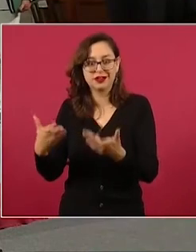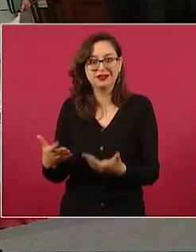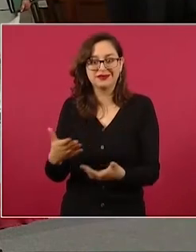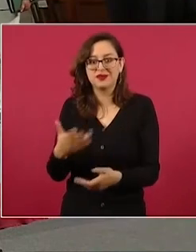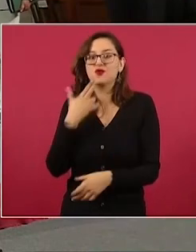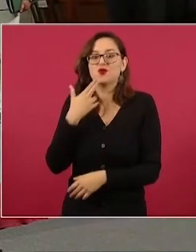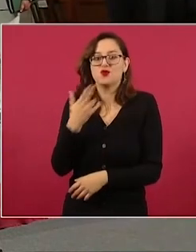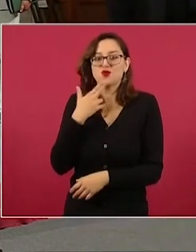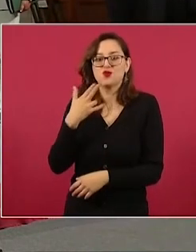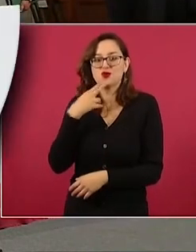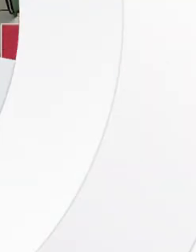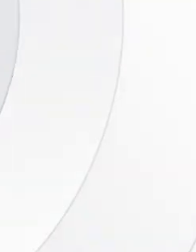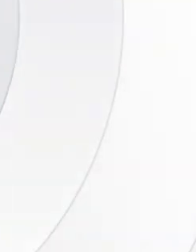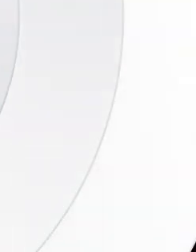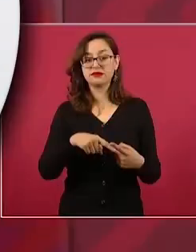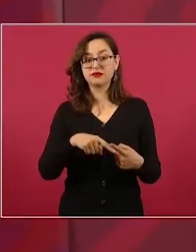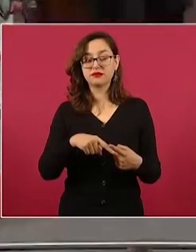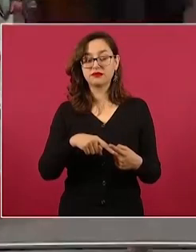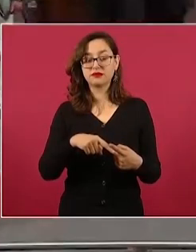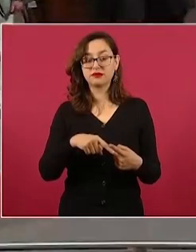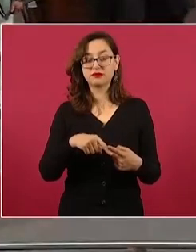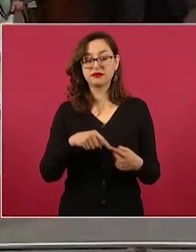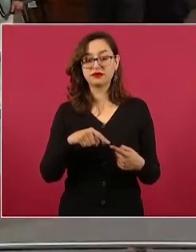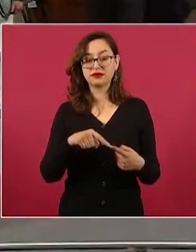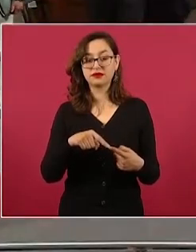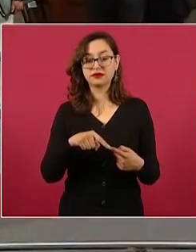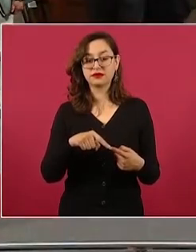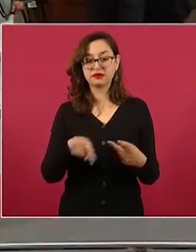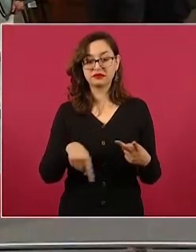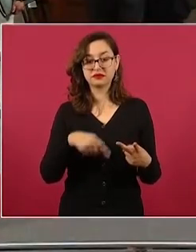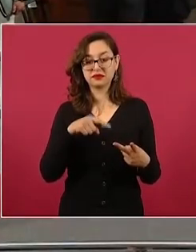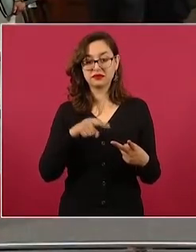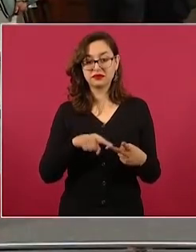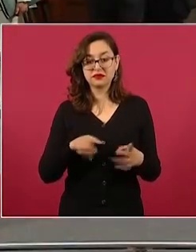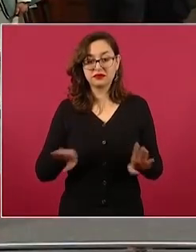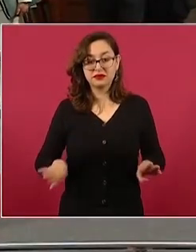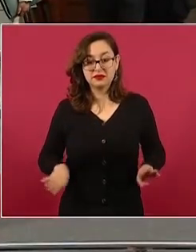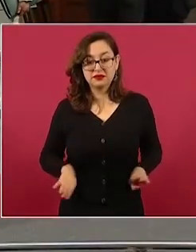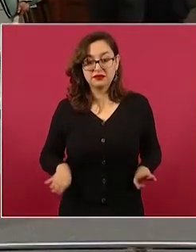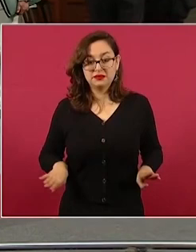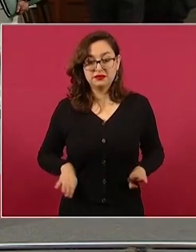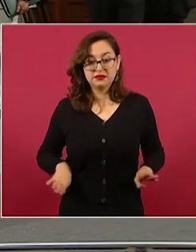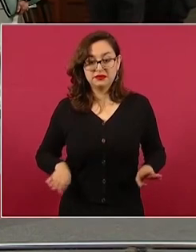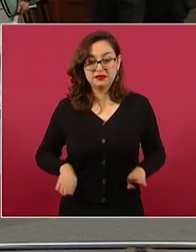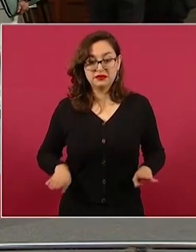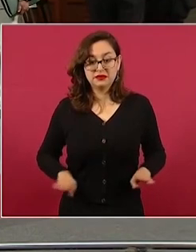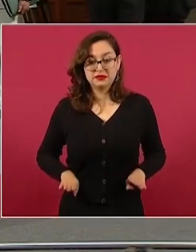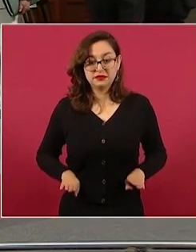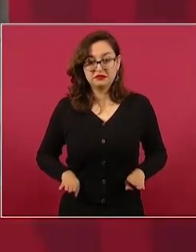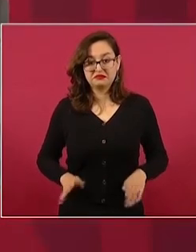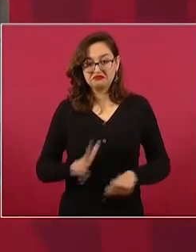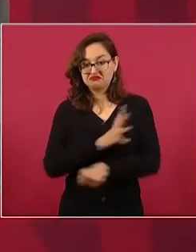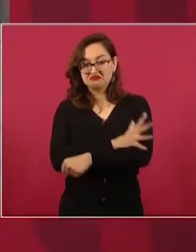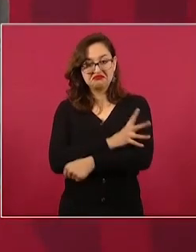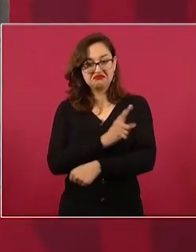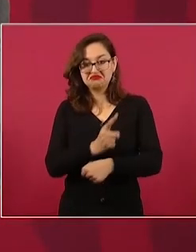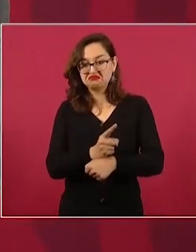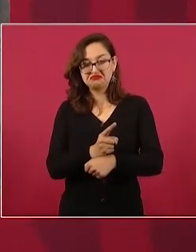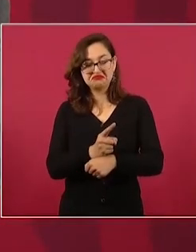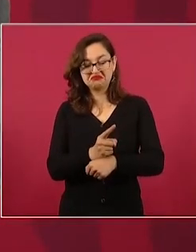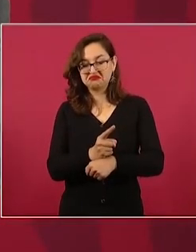tenemos dos años por delante. No actúa con honestidad,